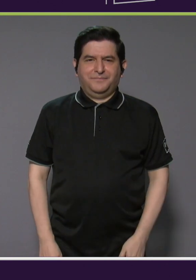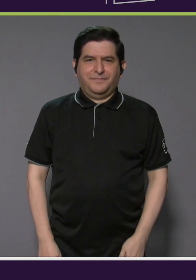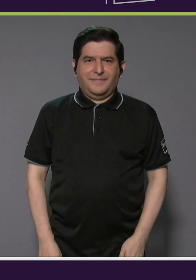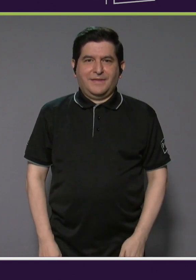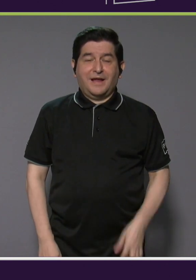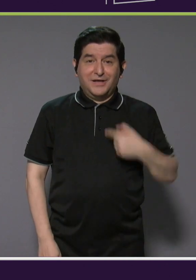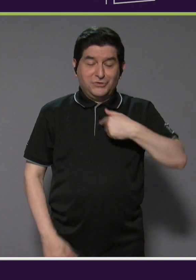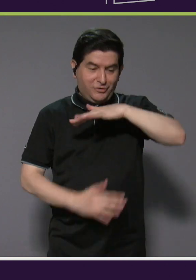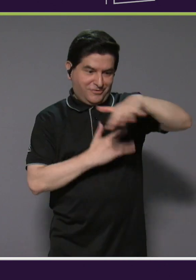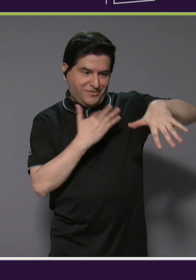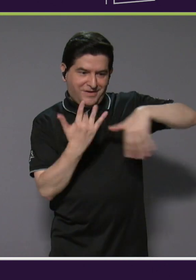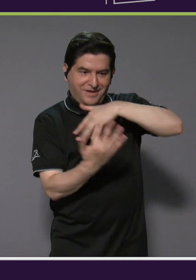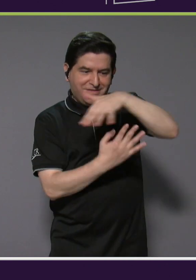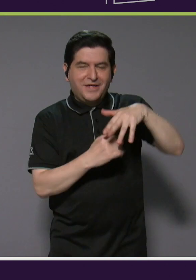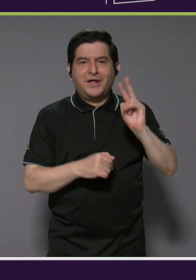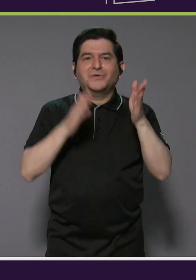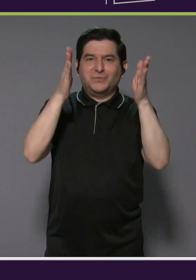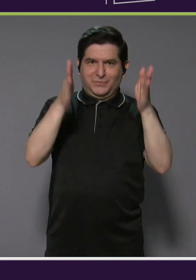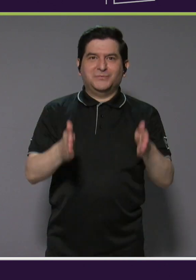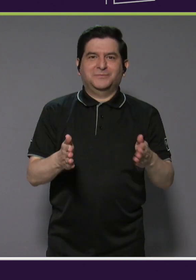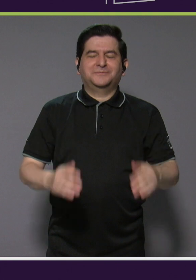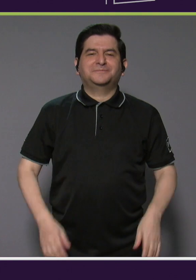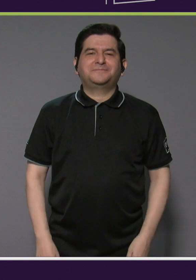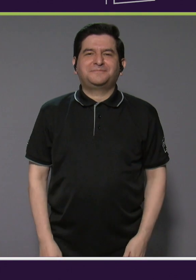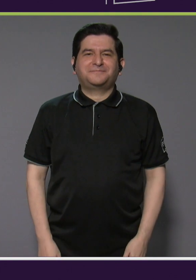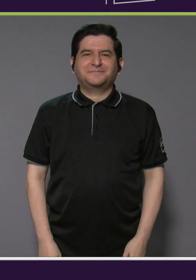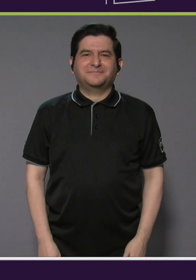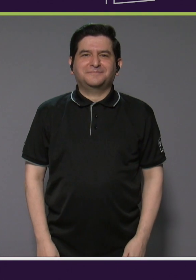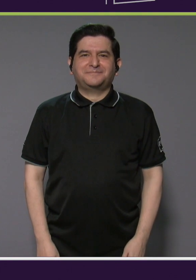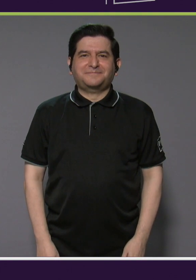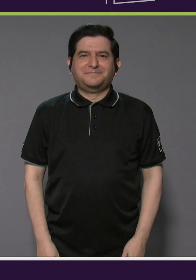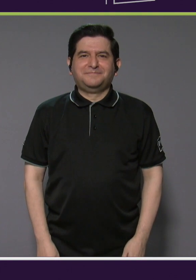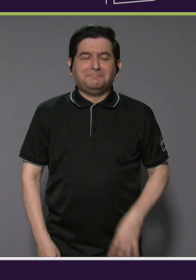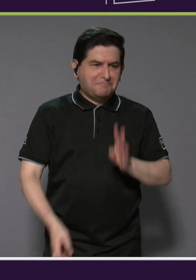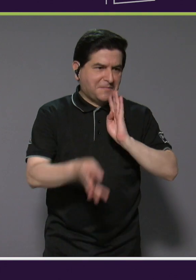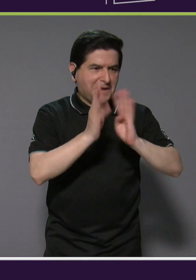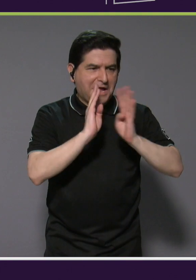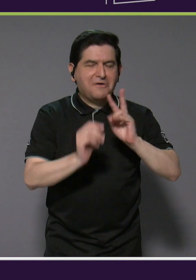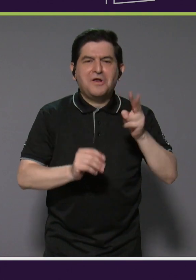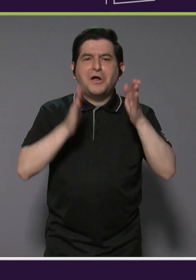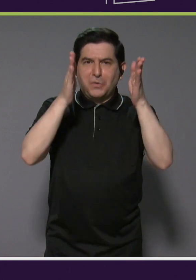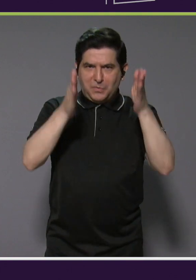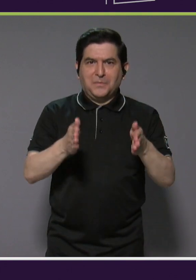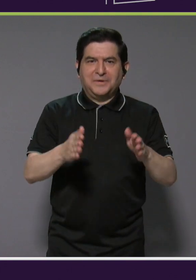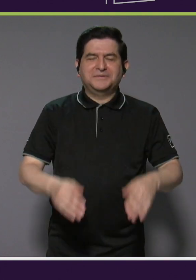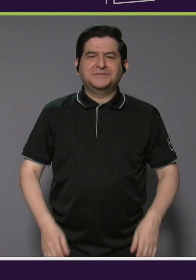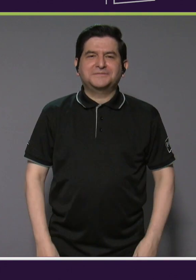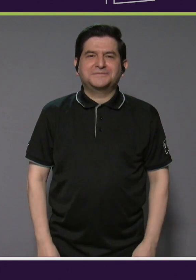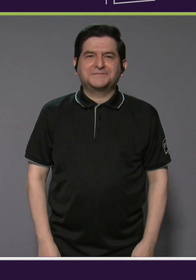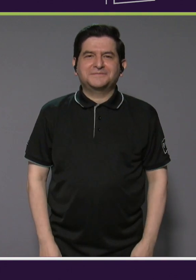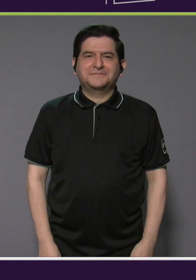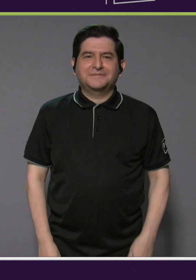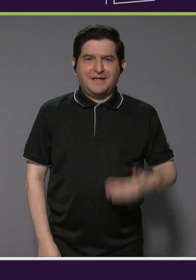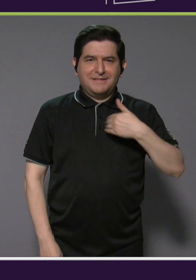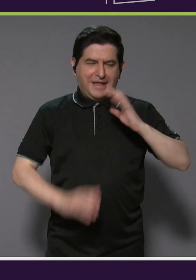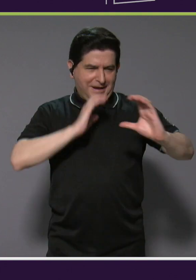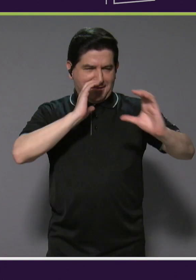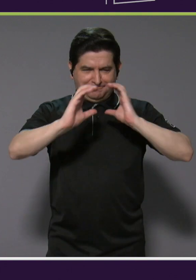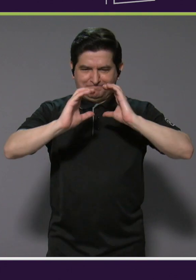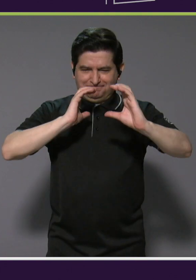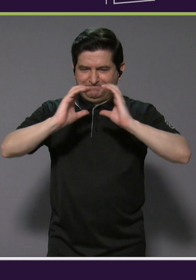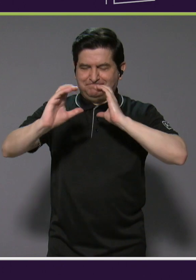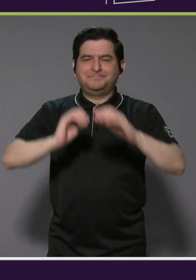Socializar con los compañeros, hablar con los compañeros, tener esa comunicación.